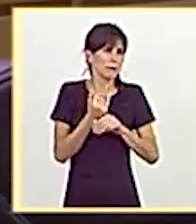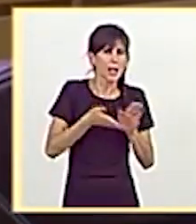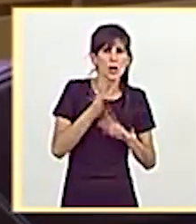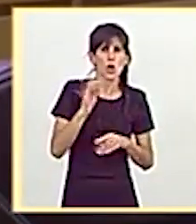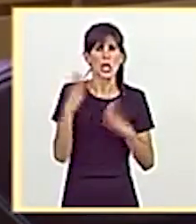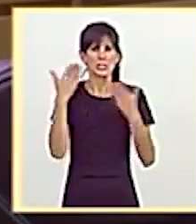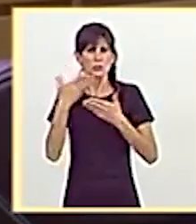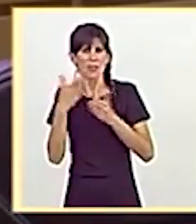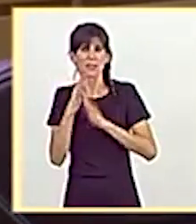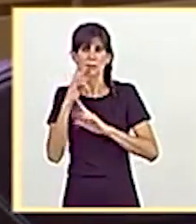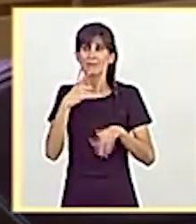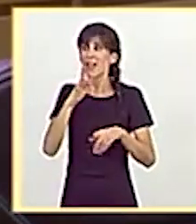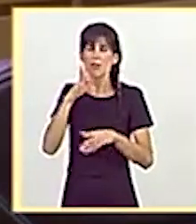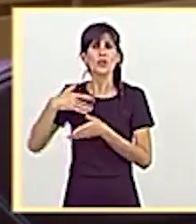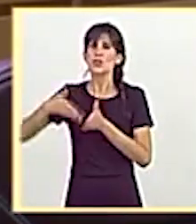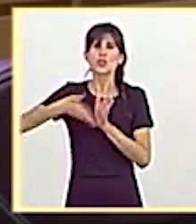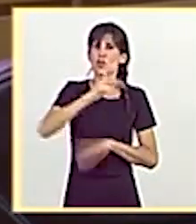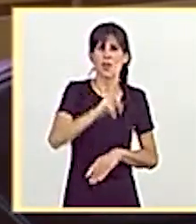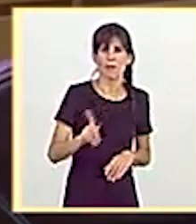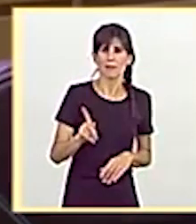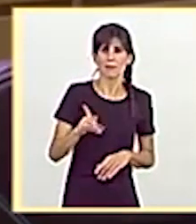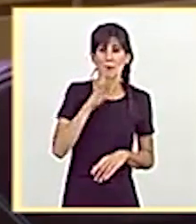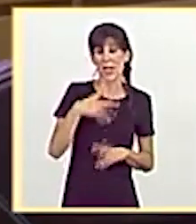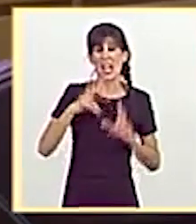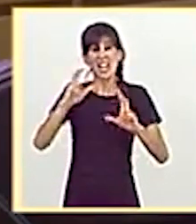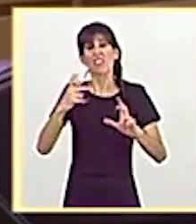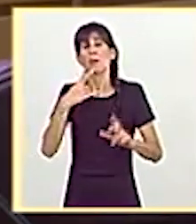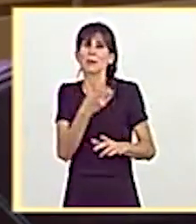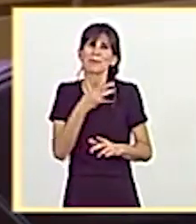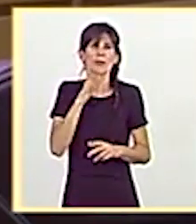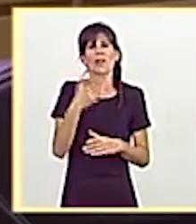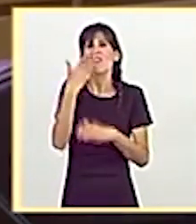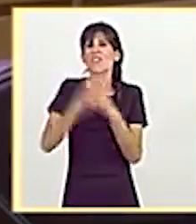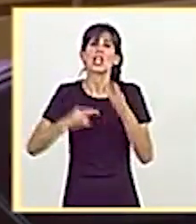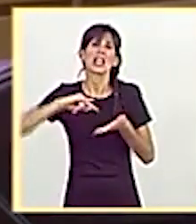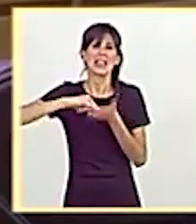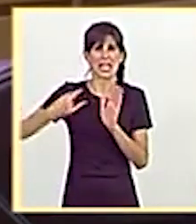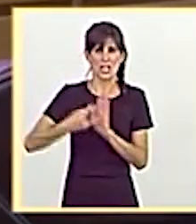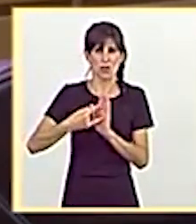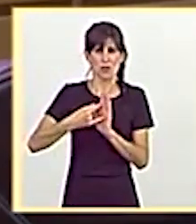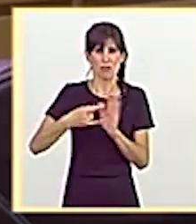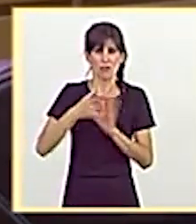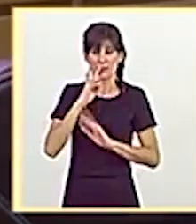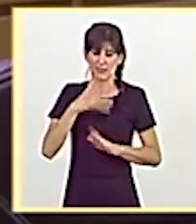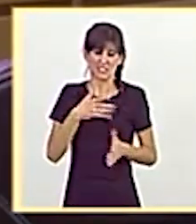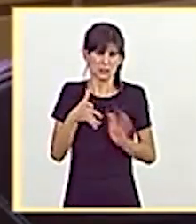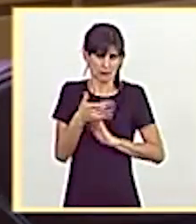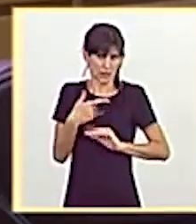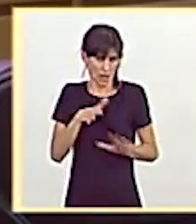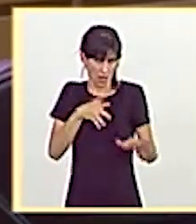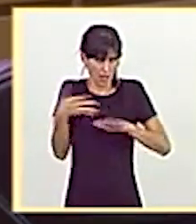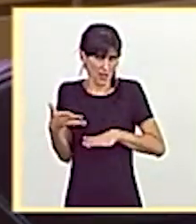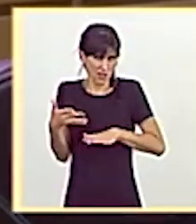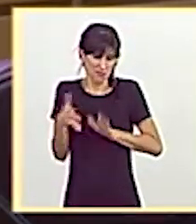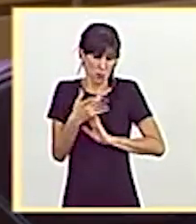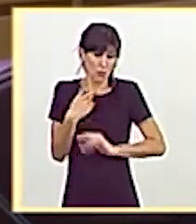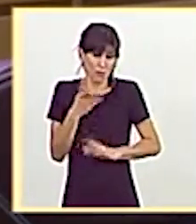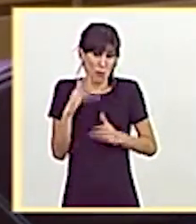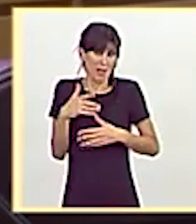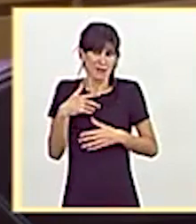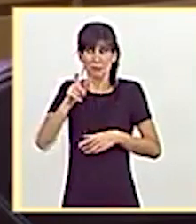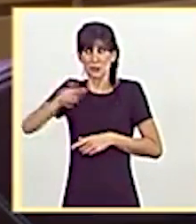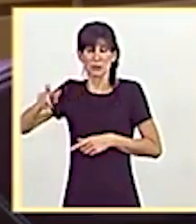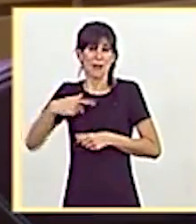especialista a Bilbao no sale, según Renfe, por una incidencia técnica, es decir, y traducido para que nos entendamos todos, por falta de